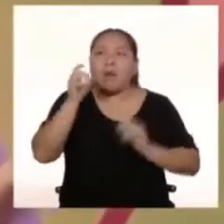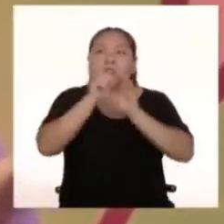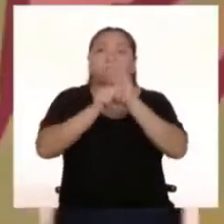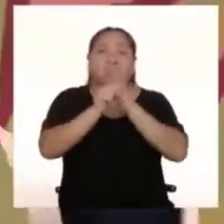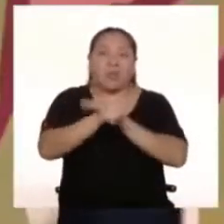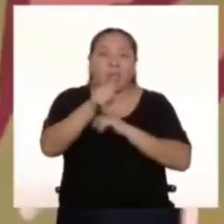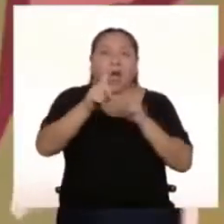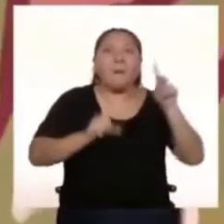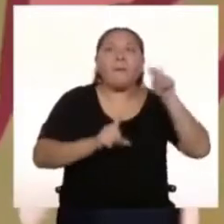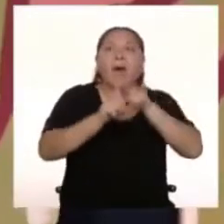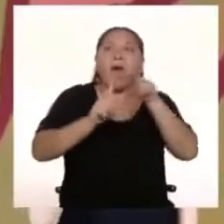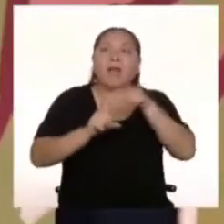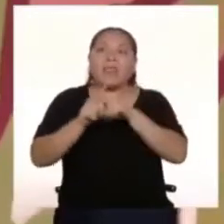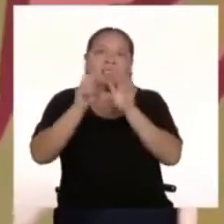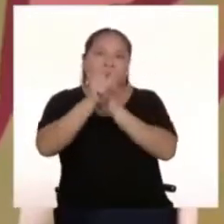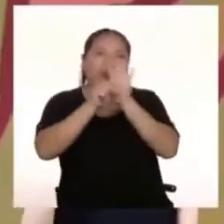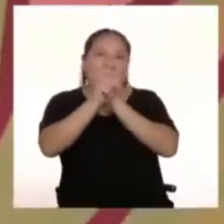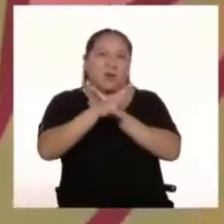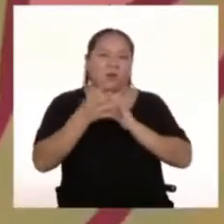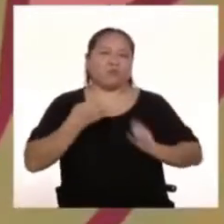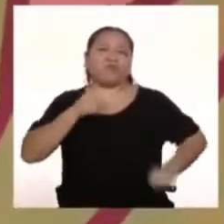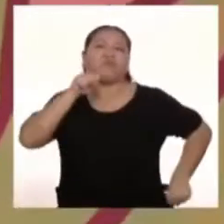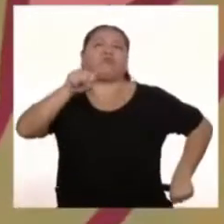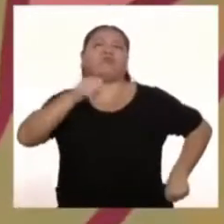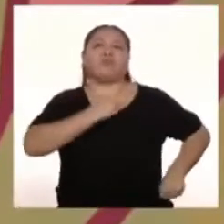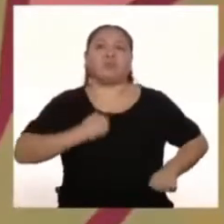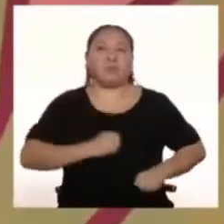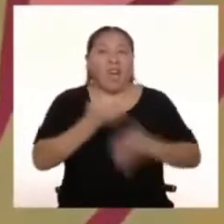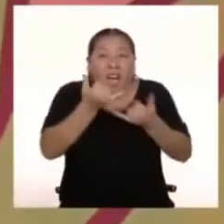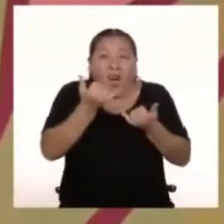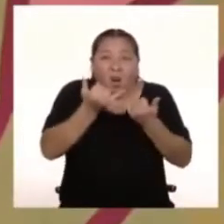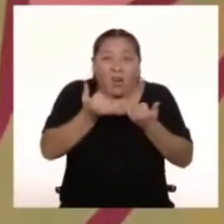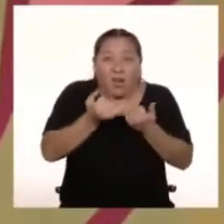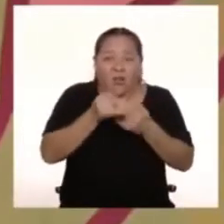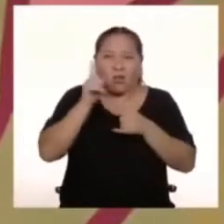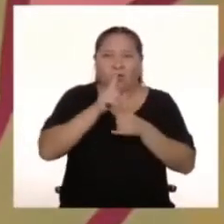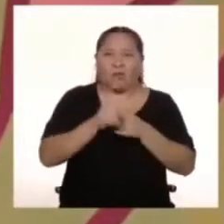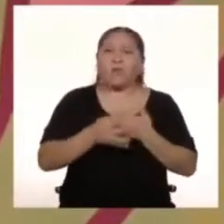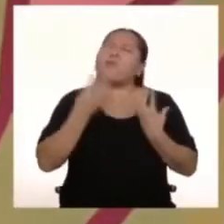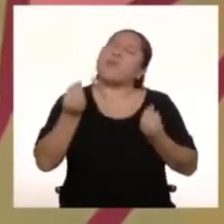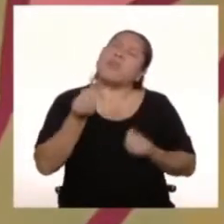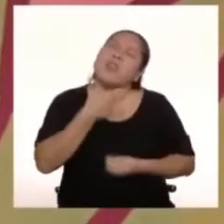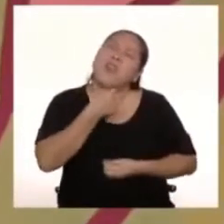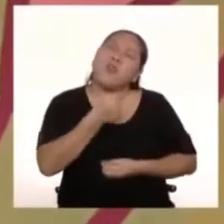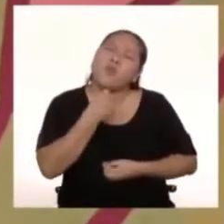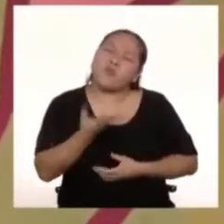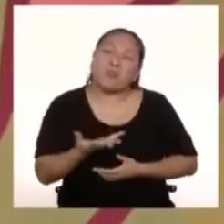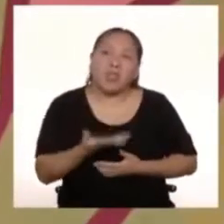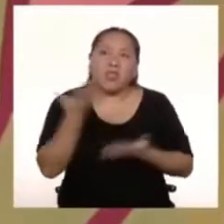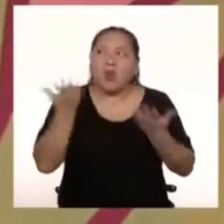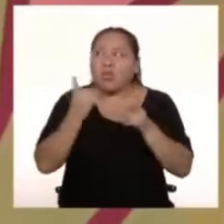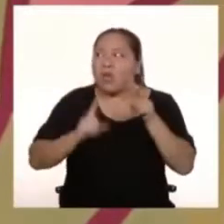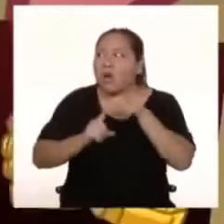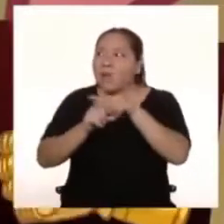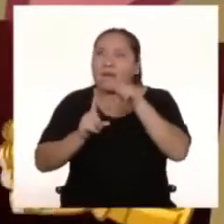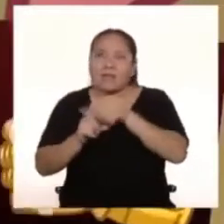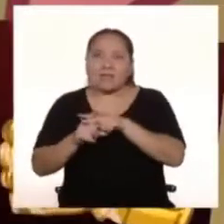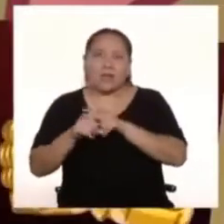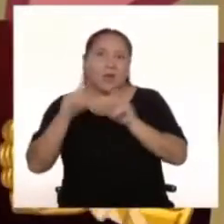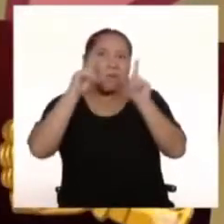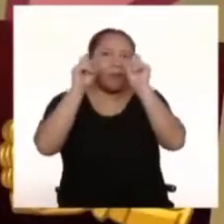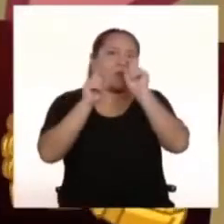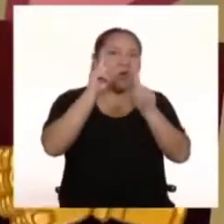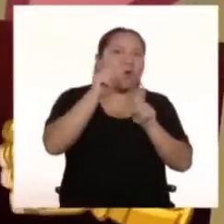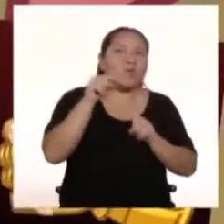de superhéroes Pero esto no es reciente ¿Por qué nos gusta tanto? ¿De dónde vienen? Hay muchas preguntas que hacer a estos